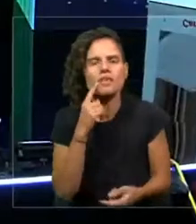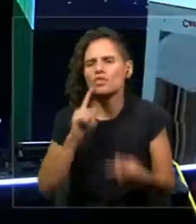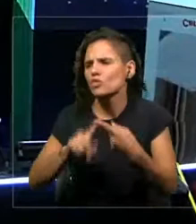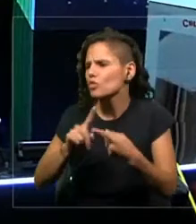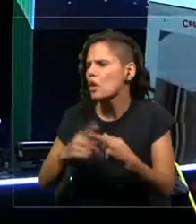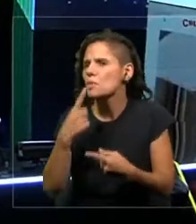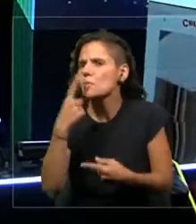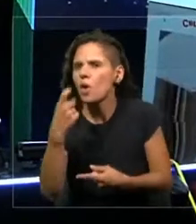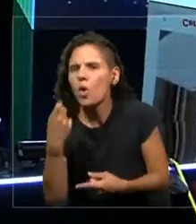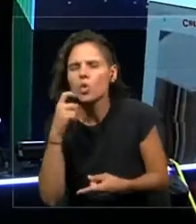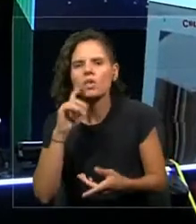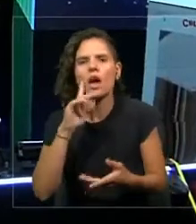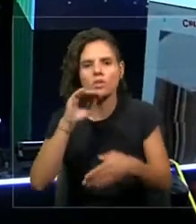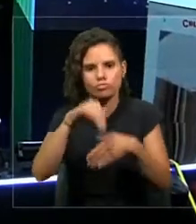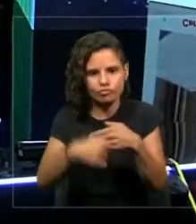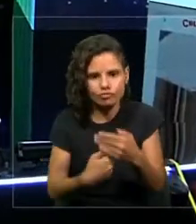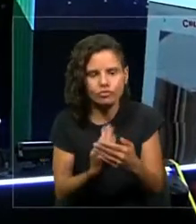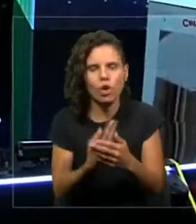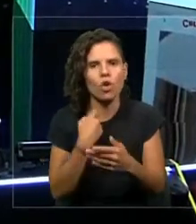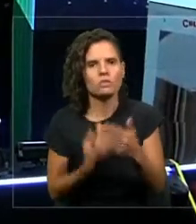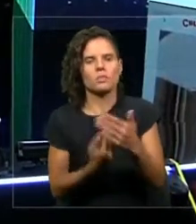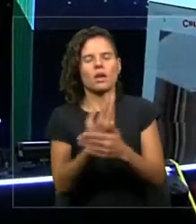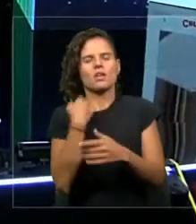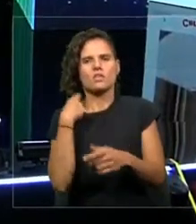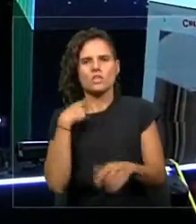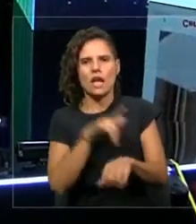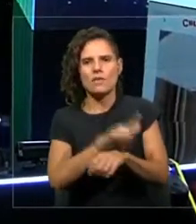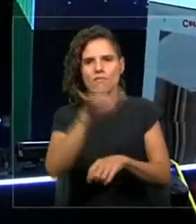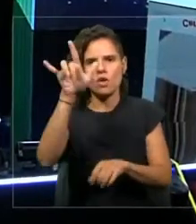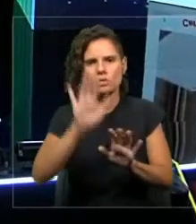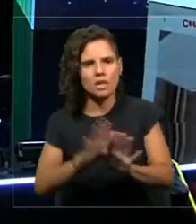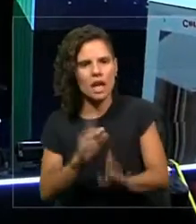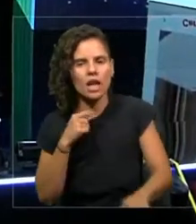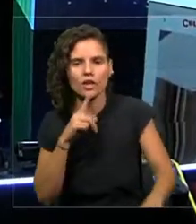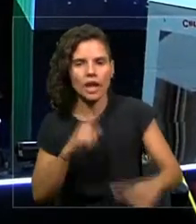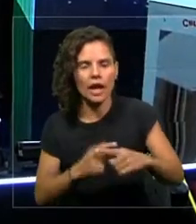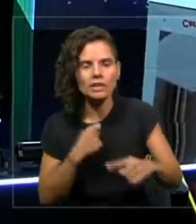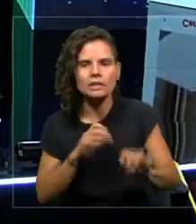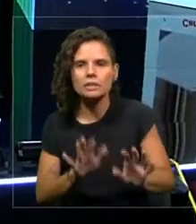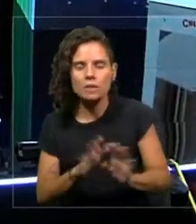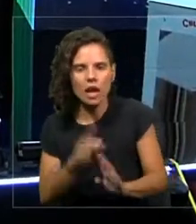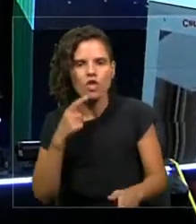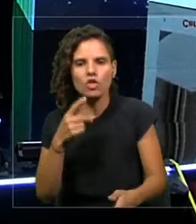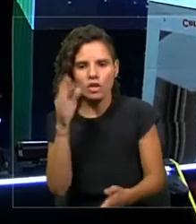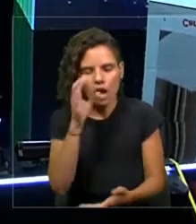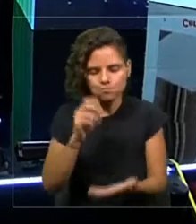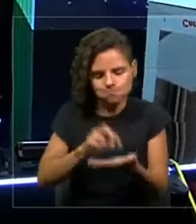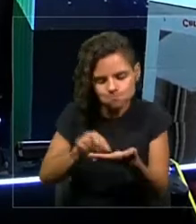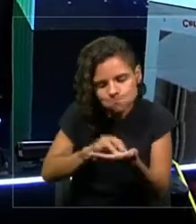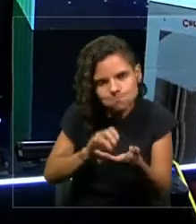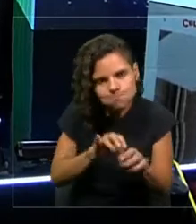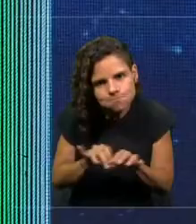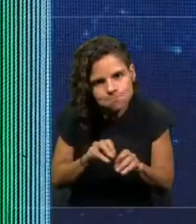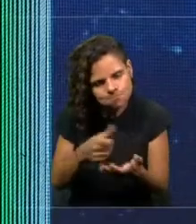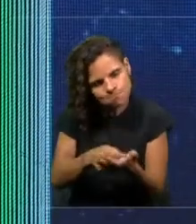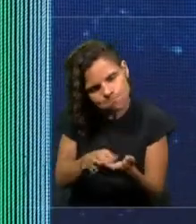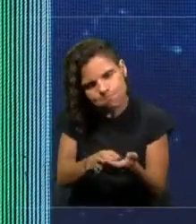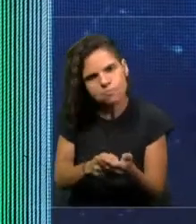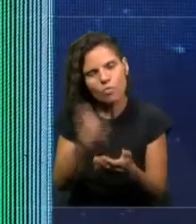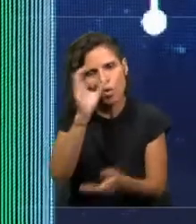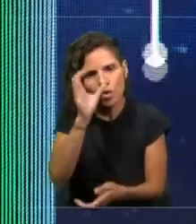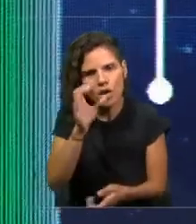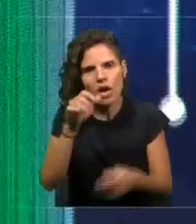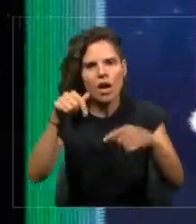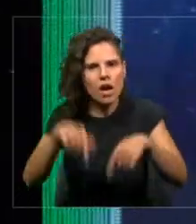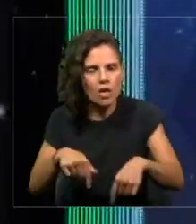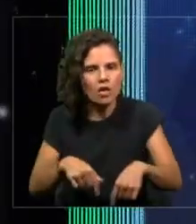desvelándote o desmañanándote en el avión, esperando el próximo taxi, haciendo búsquedas. Eso ya cambió. Ahora el engine es cero